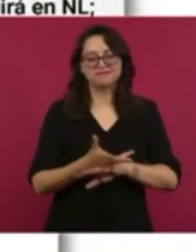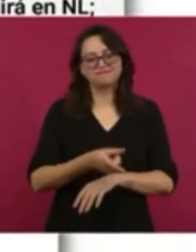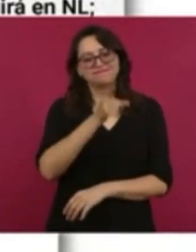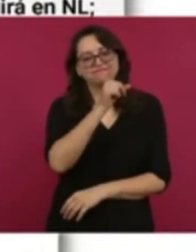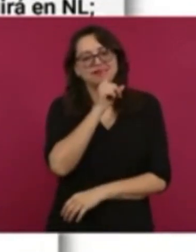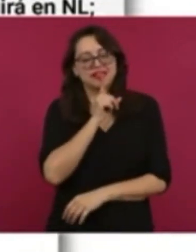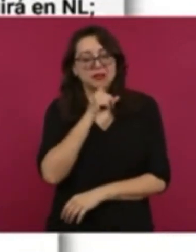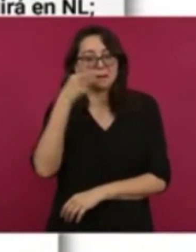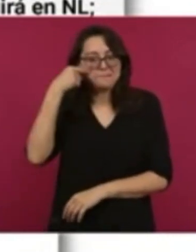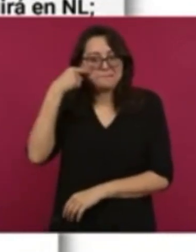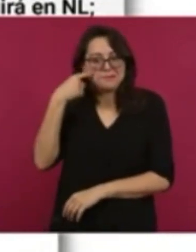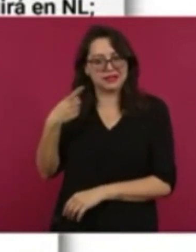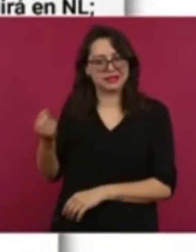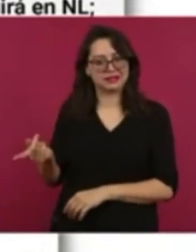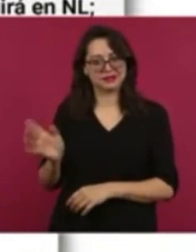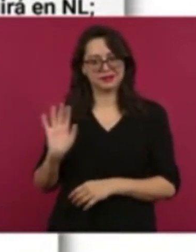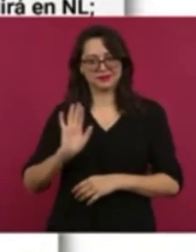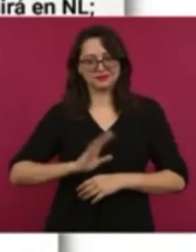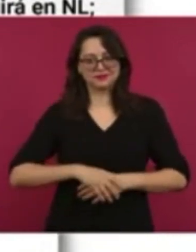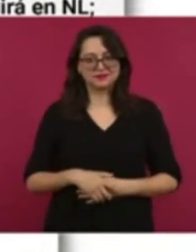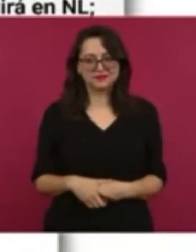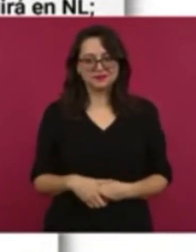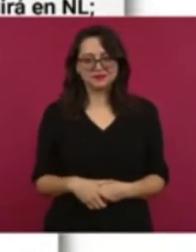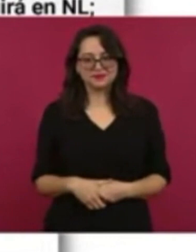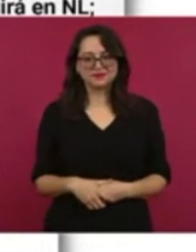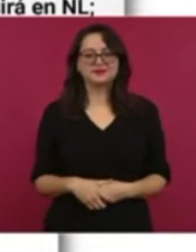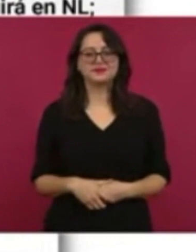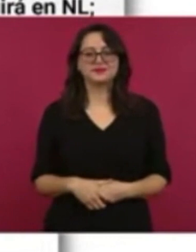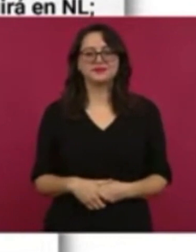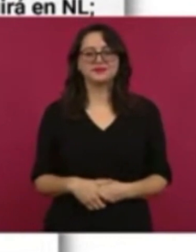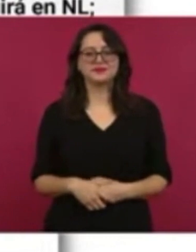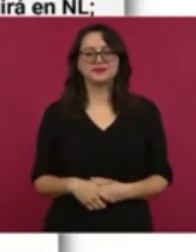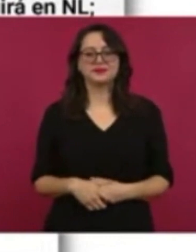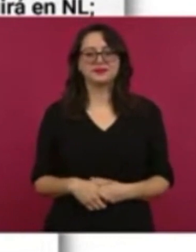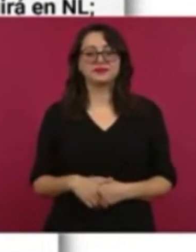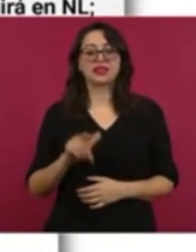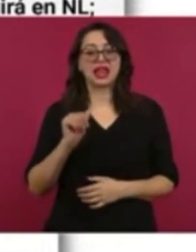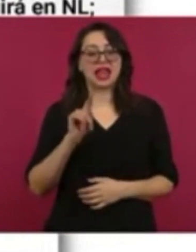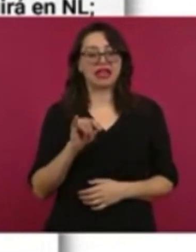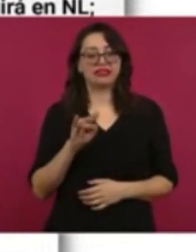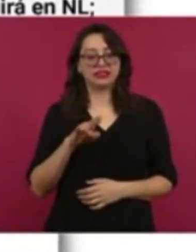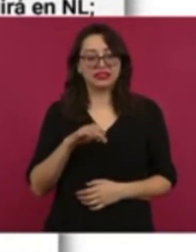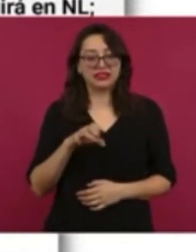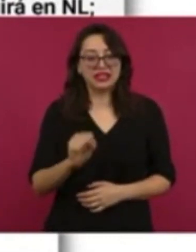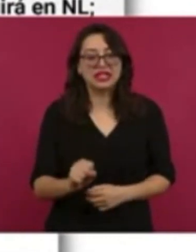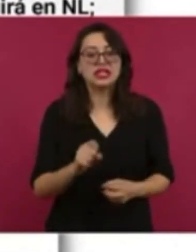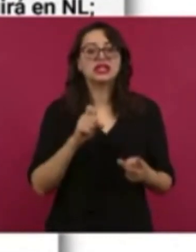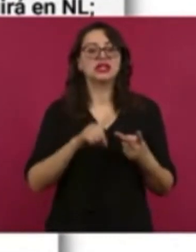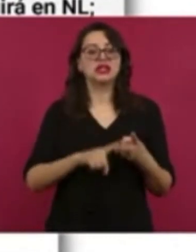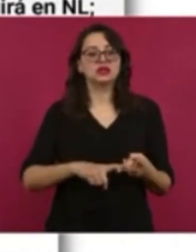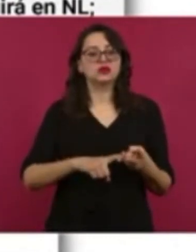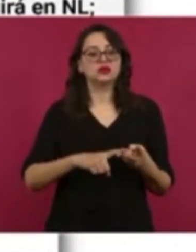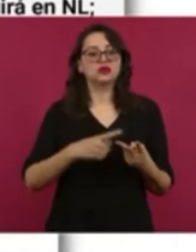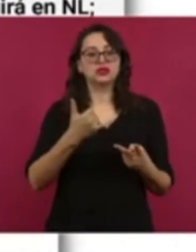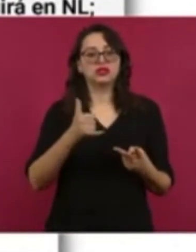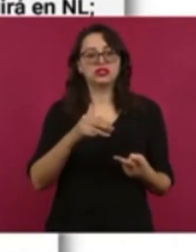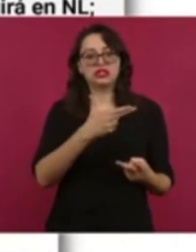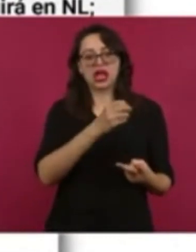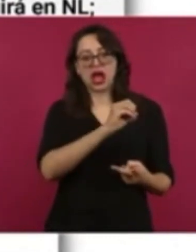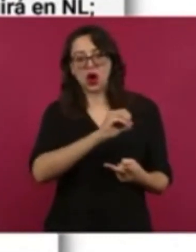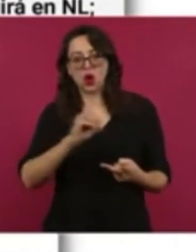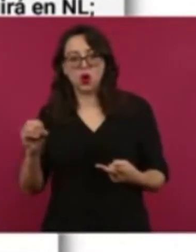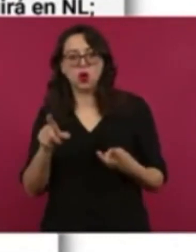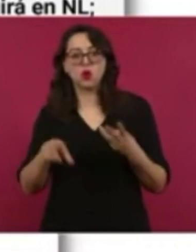a ver la cobertura. Estuvo, por supuesto, en primera fila el Latinus de Loret de Mola, Yahoo Noticias, El Heraldo,